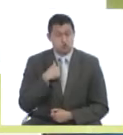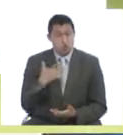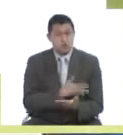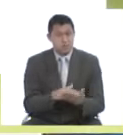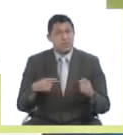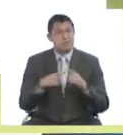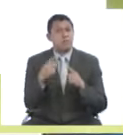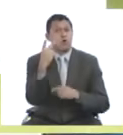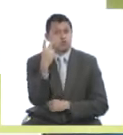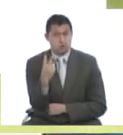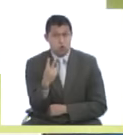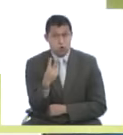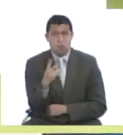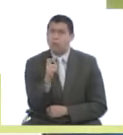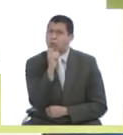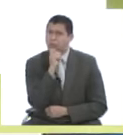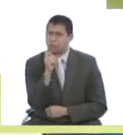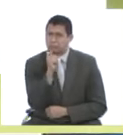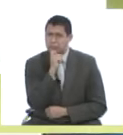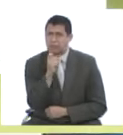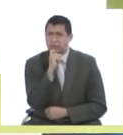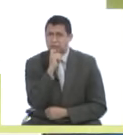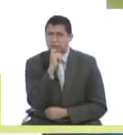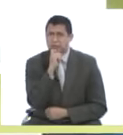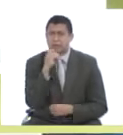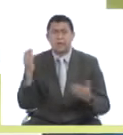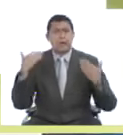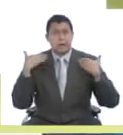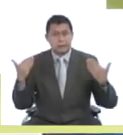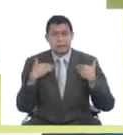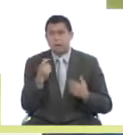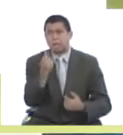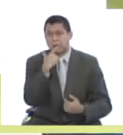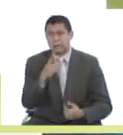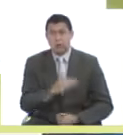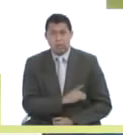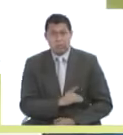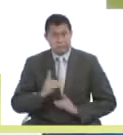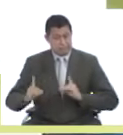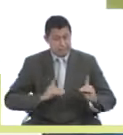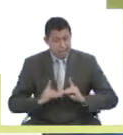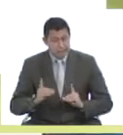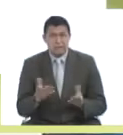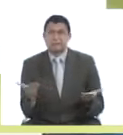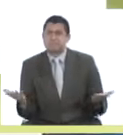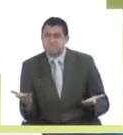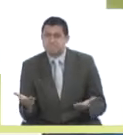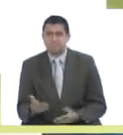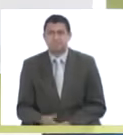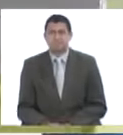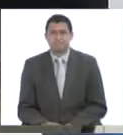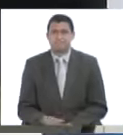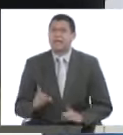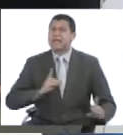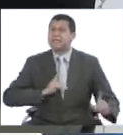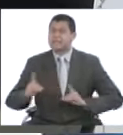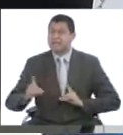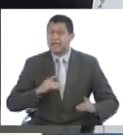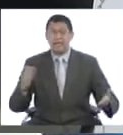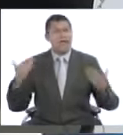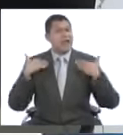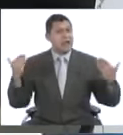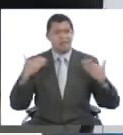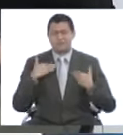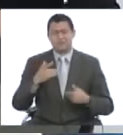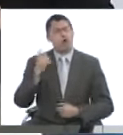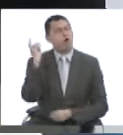diabético tipo 2, ¿es muy difícil el balance de ejercicios, medicina, dieta? Sugerencias. Bueno, la dieta y el ejercicio no